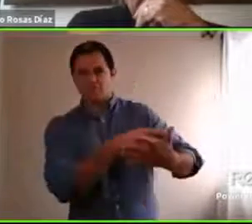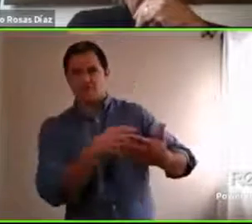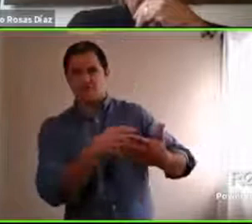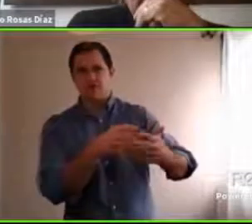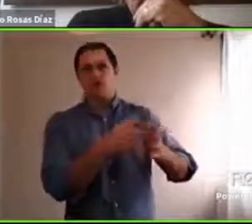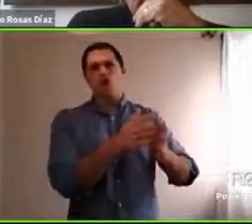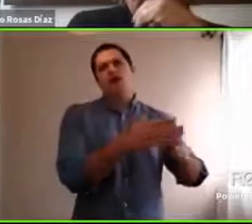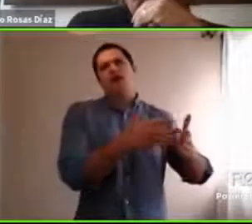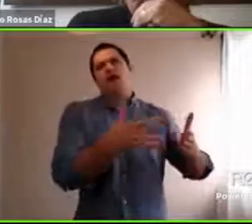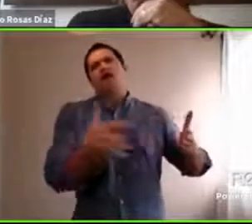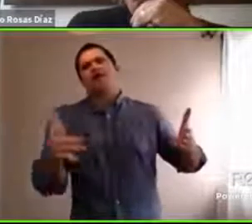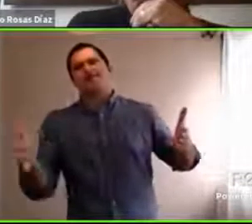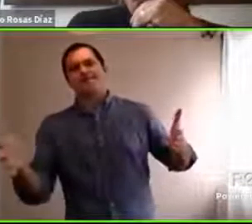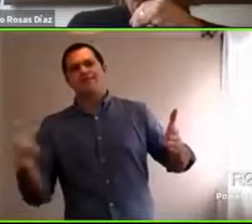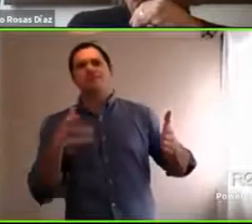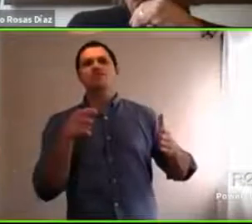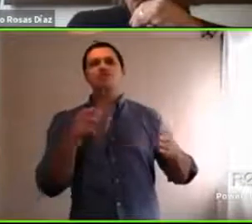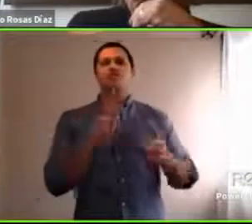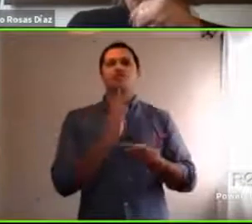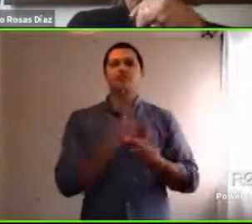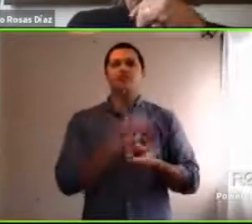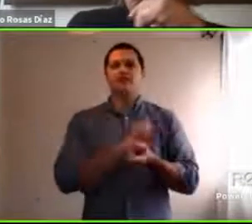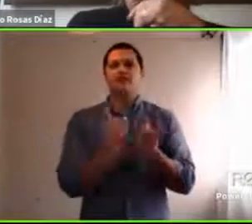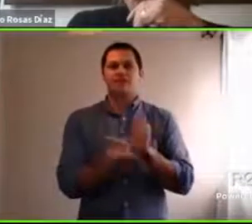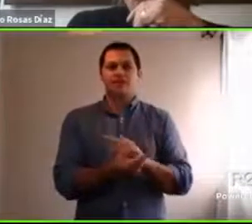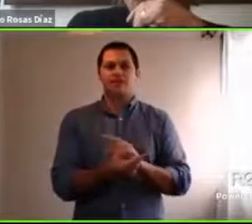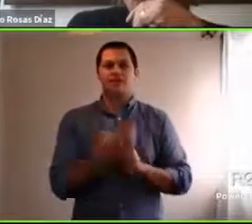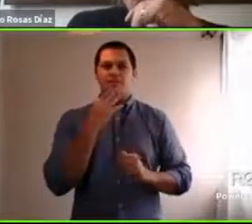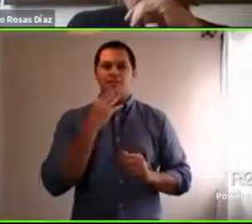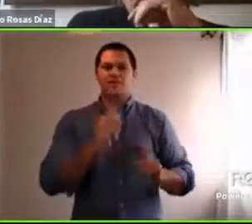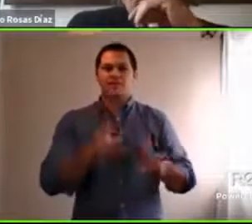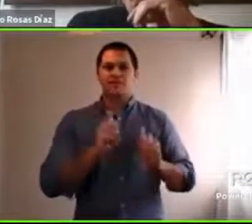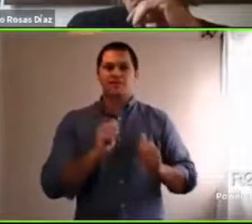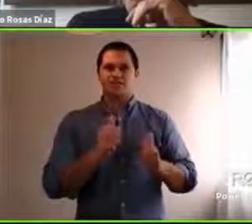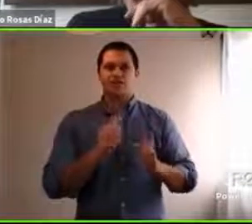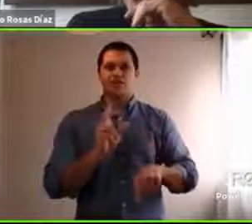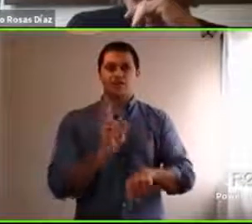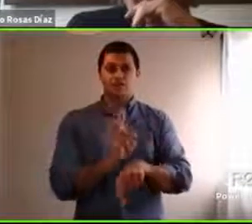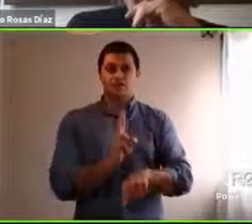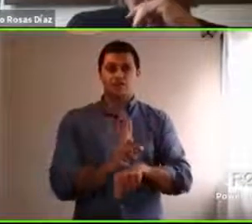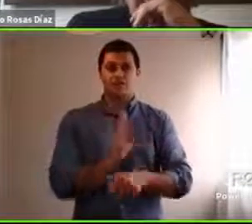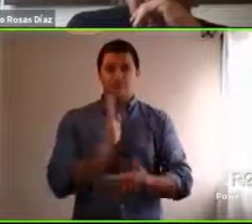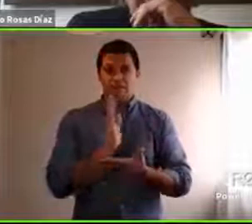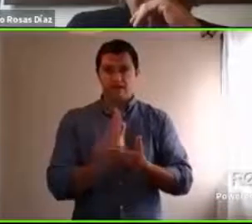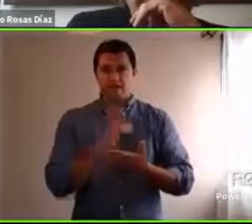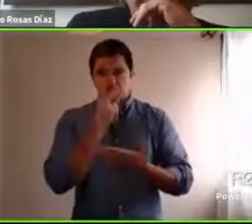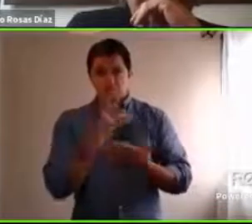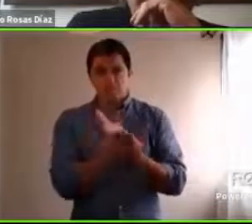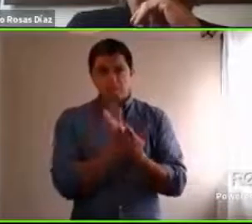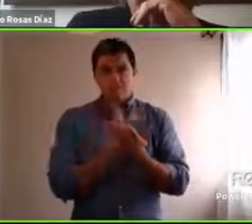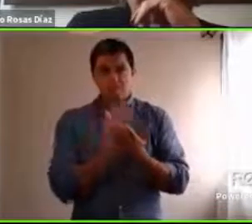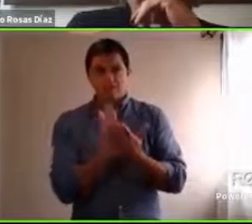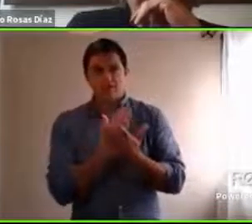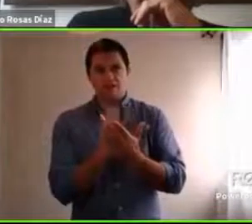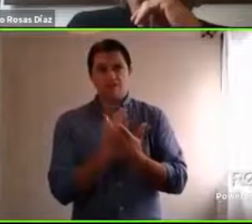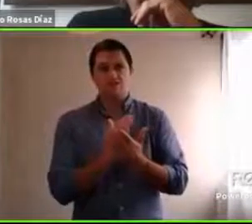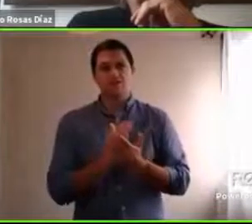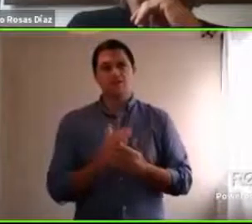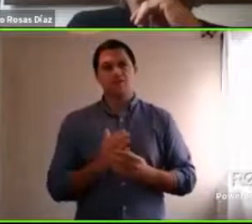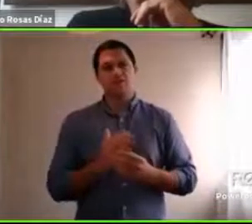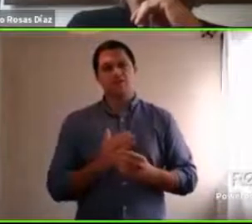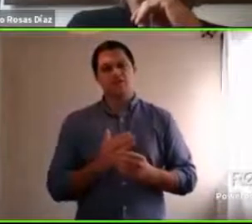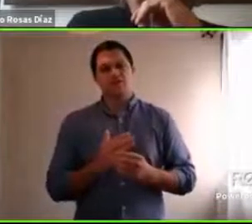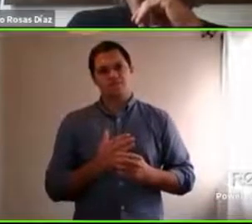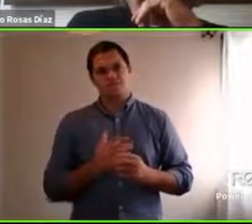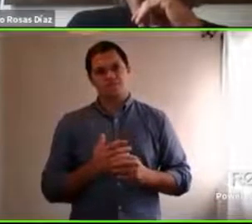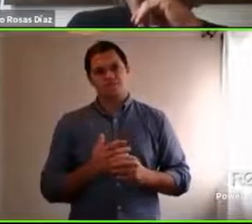y me parece que este desafío que los docentes tuvieron que ver toda la planificación que tenían que no se puede replicar exactamente de la